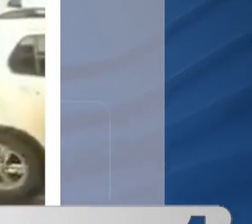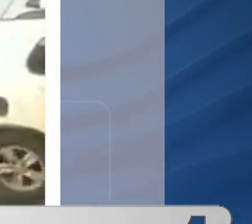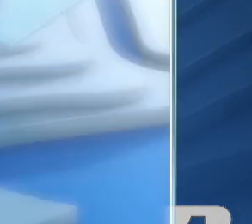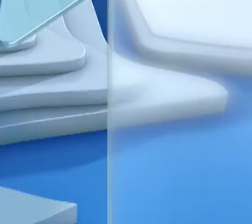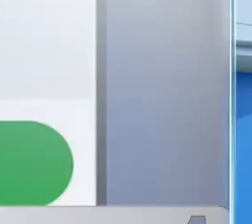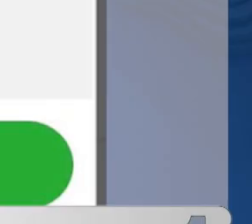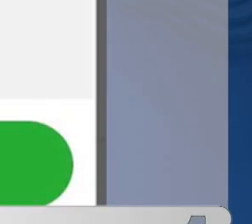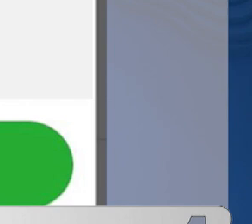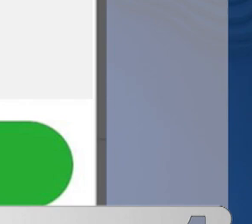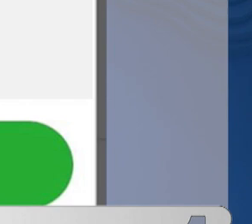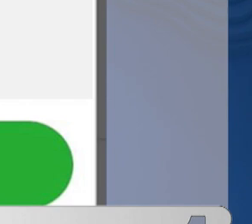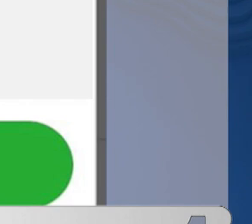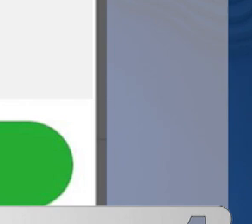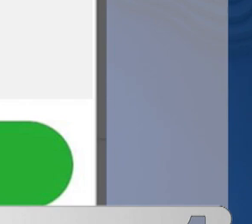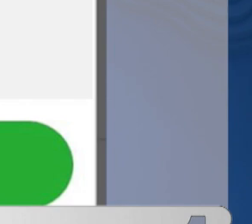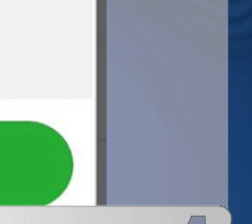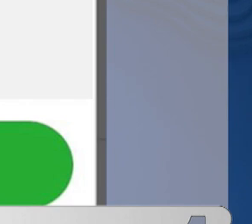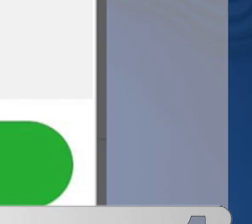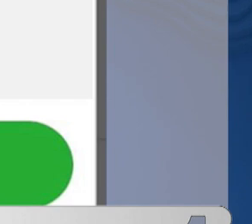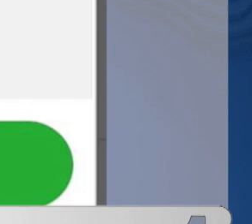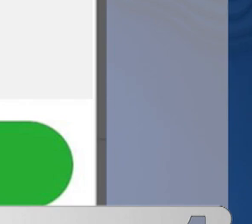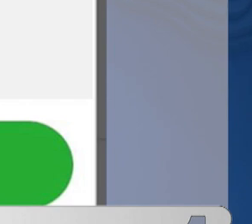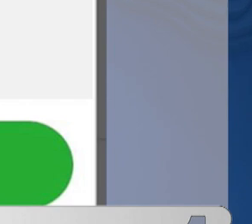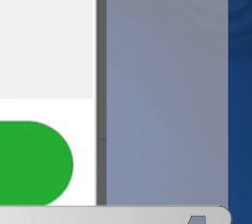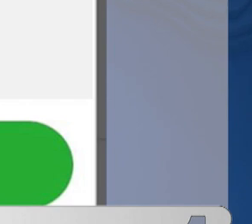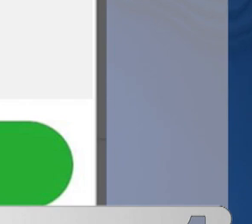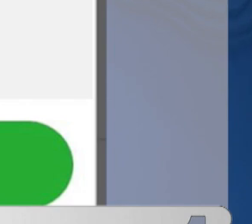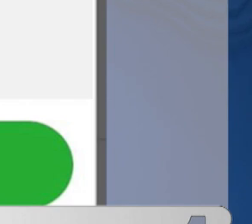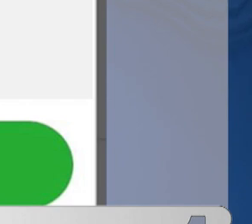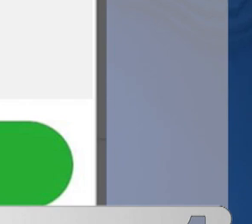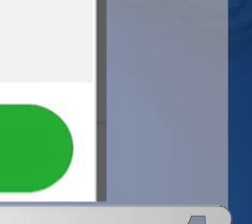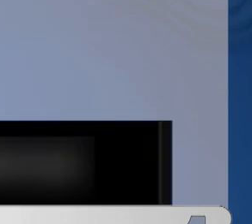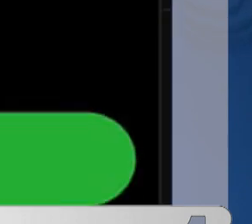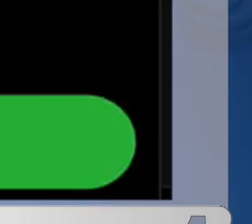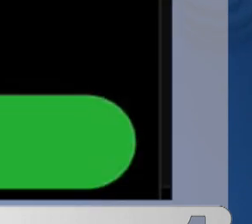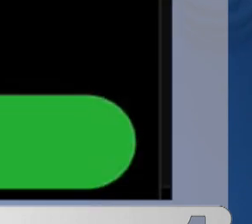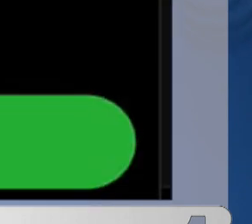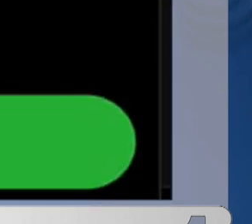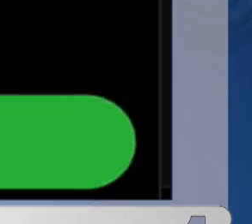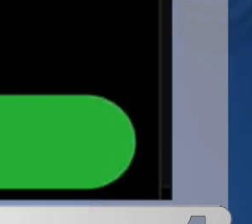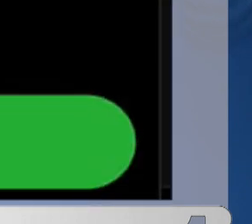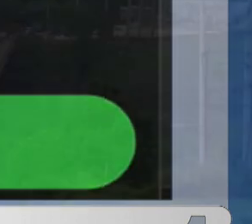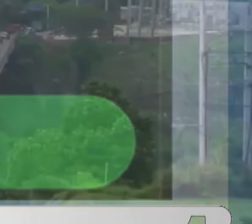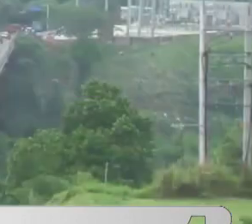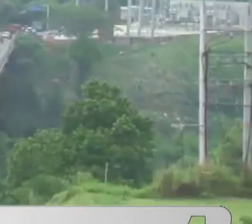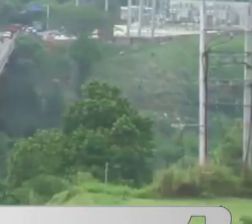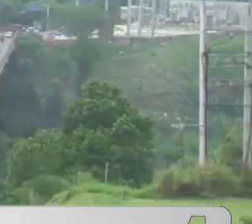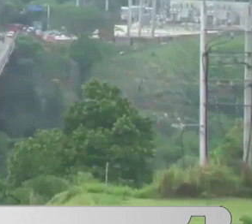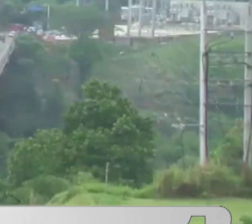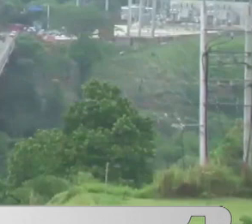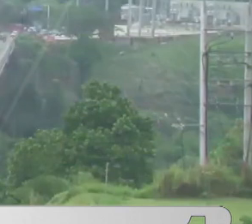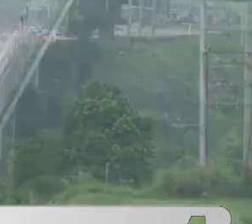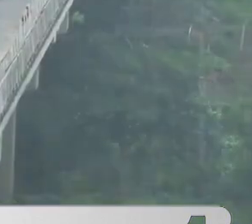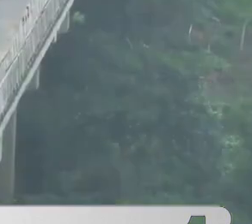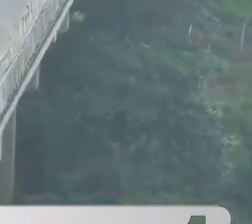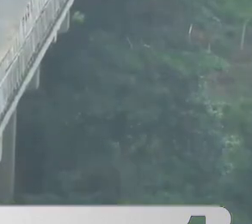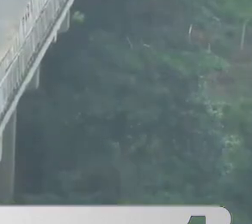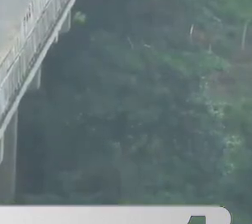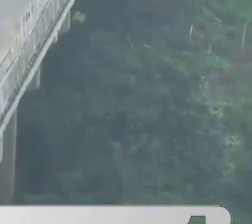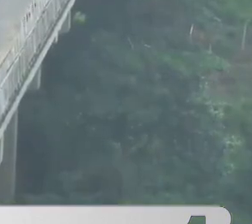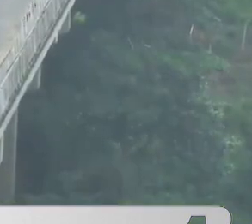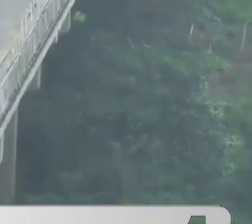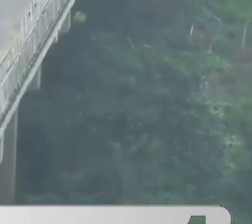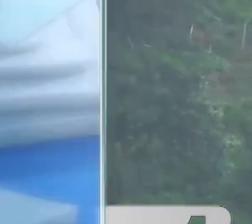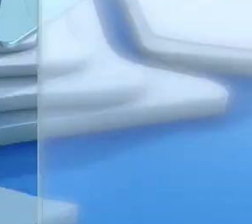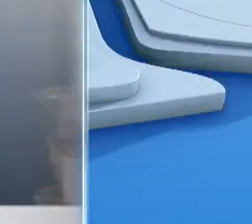contra Crece polémica por uso de plataforma para servicios de sexo Taxistas dicen que nadie